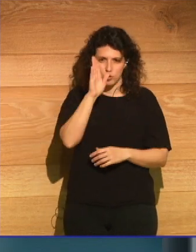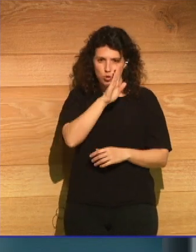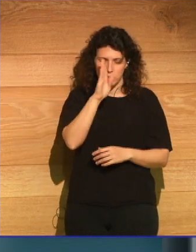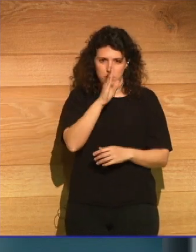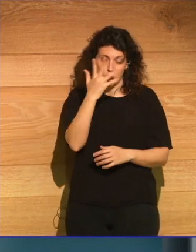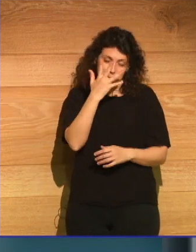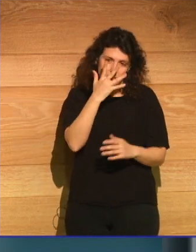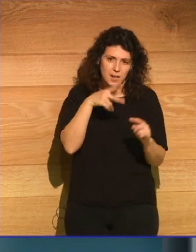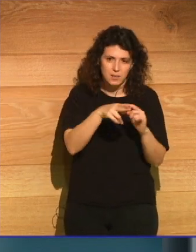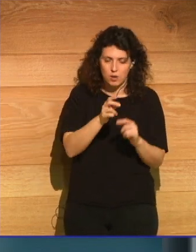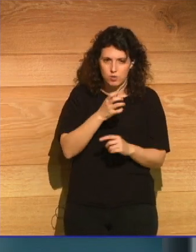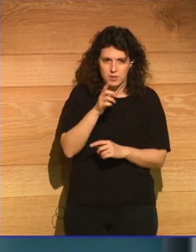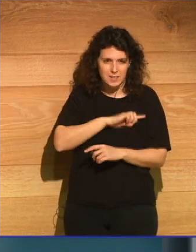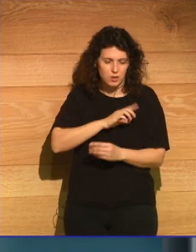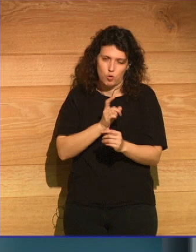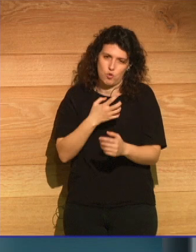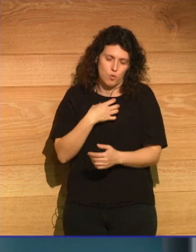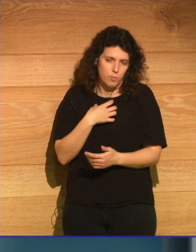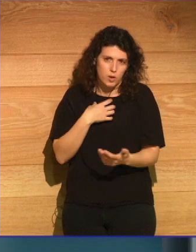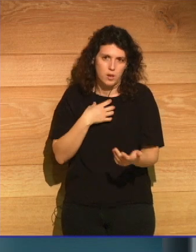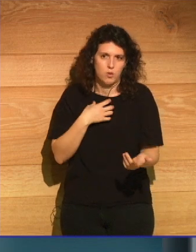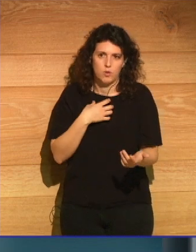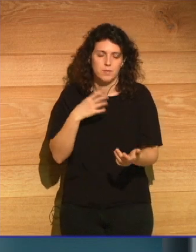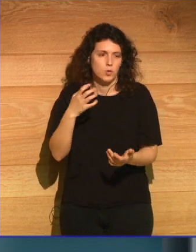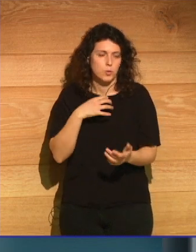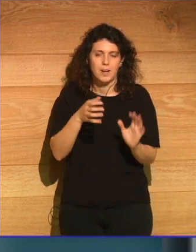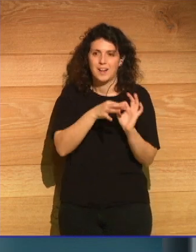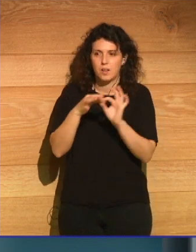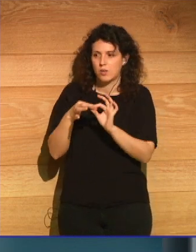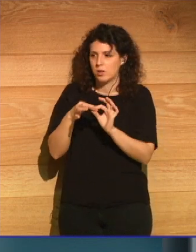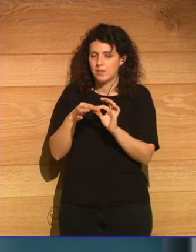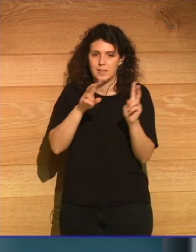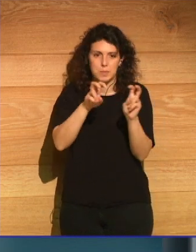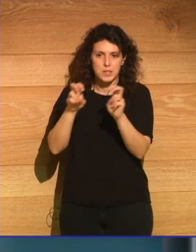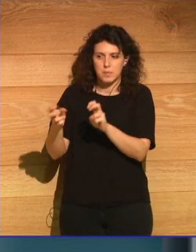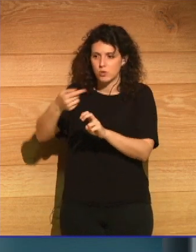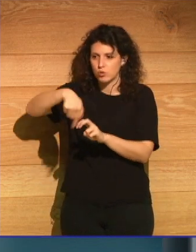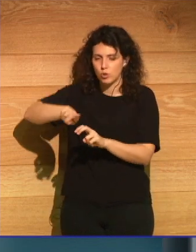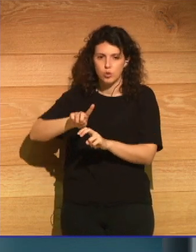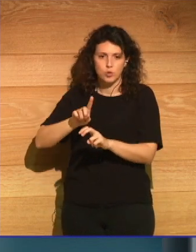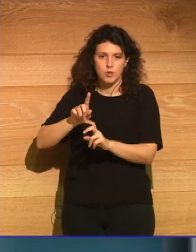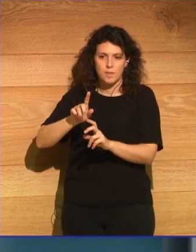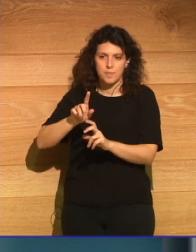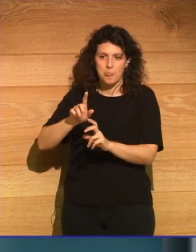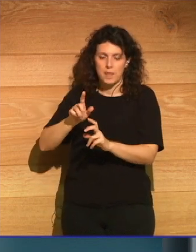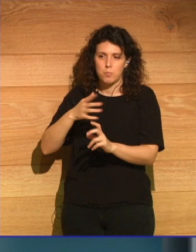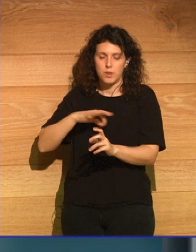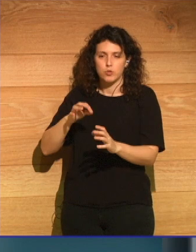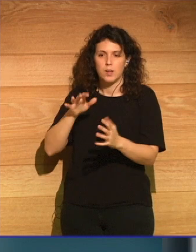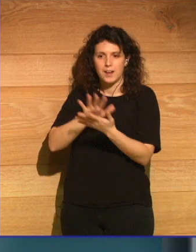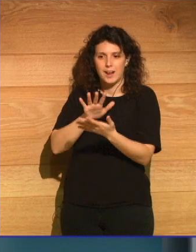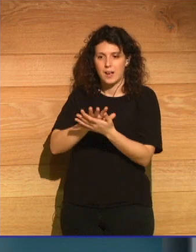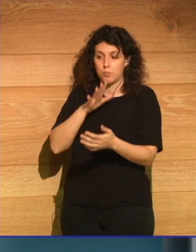respecto a cualquier noción que nos diga que nos podemos relajar porque el progreso